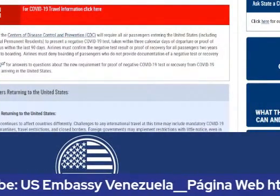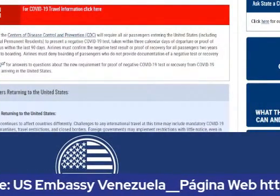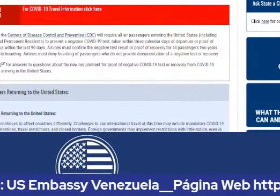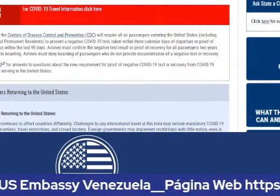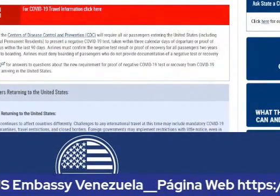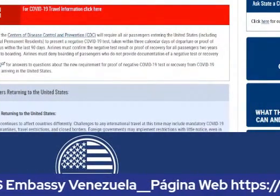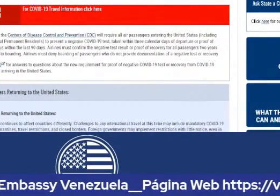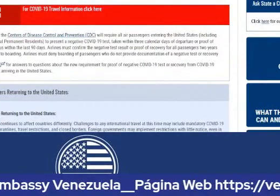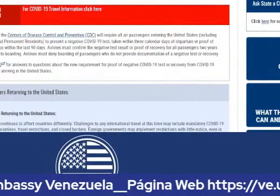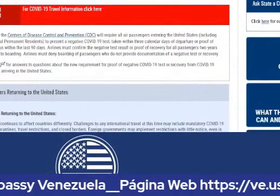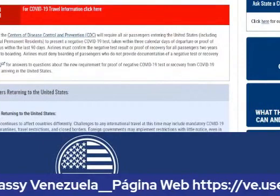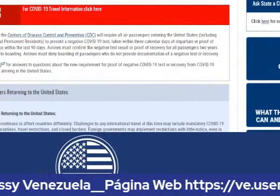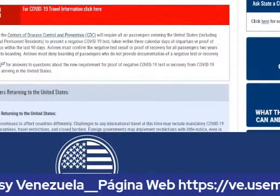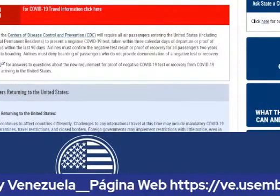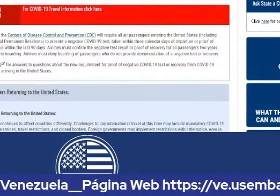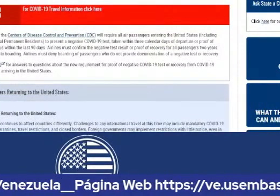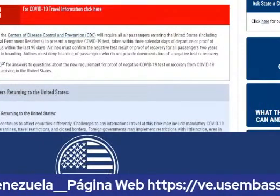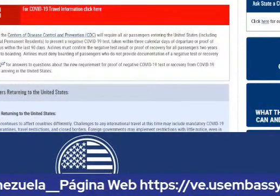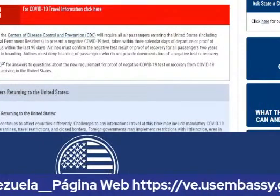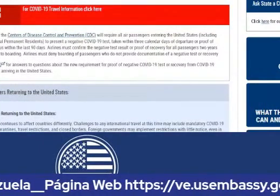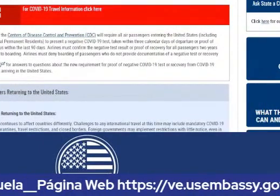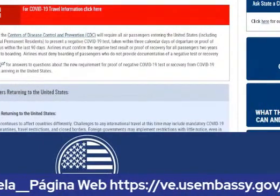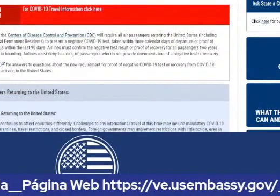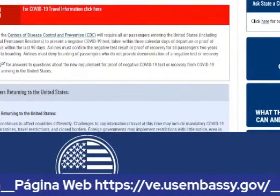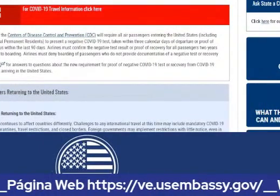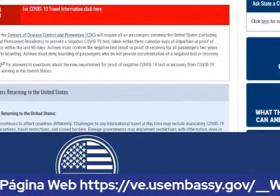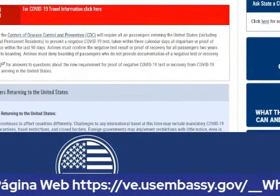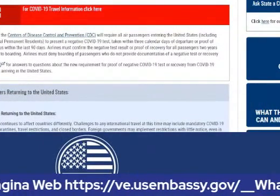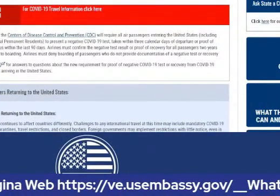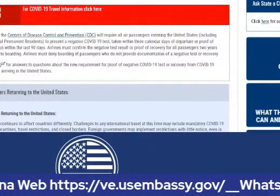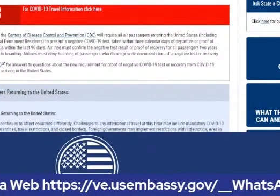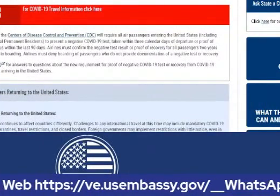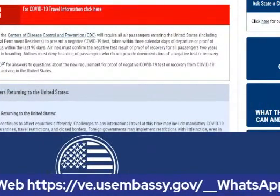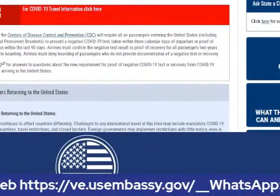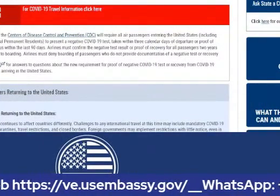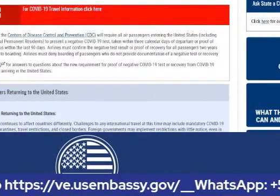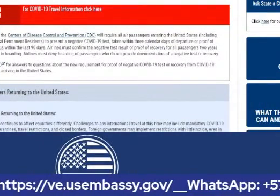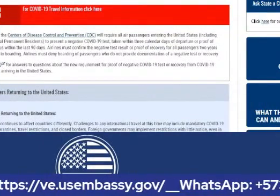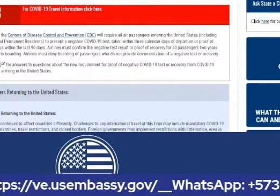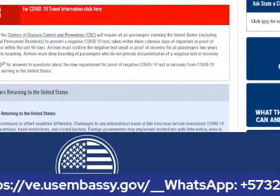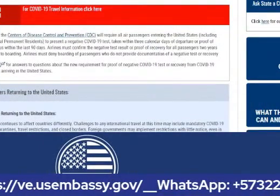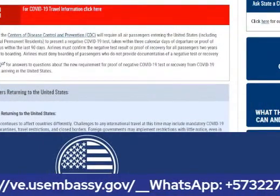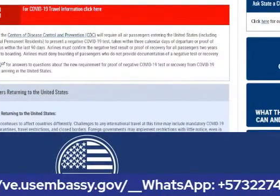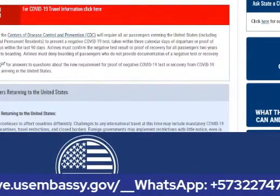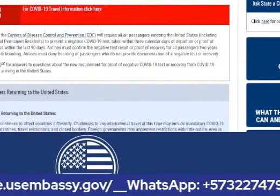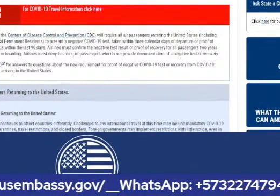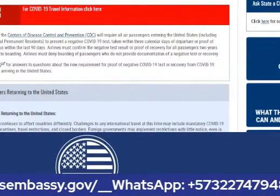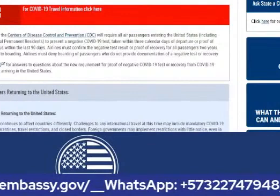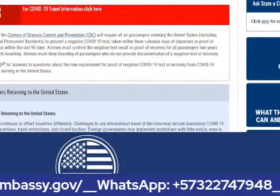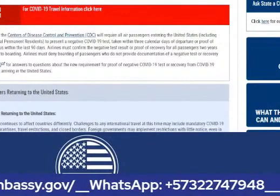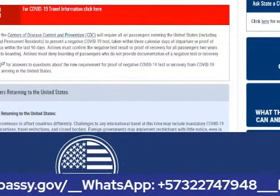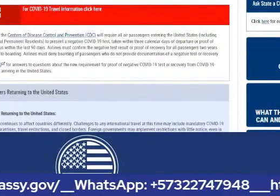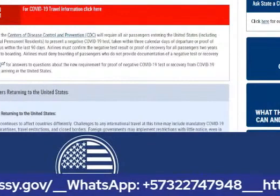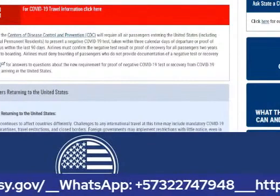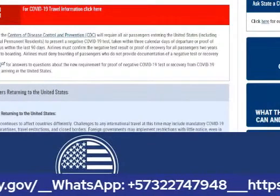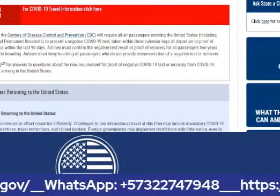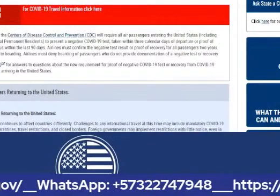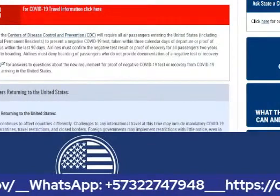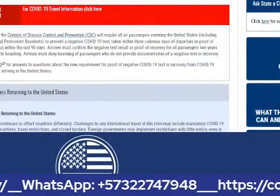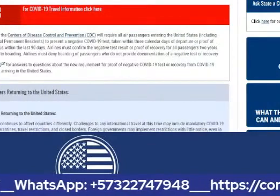pues tiene que hacer pues tener una prueba en los tres días